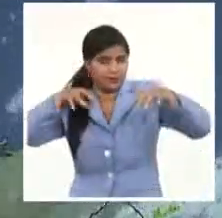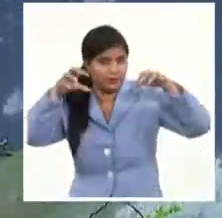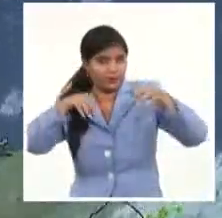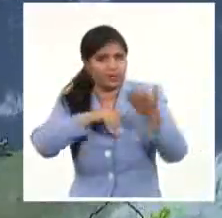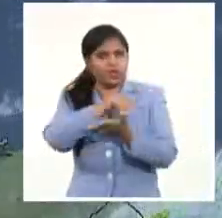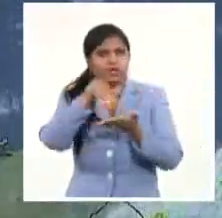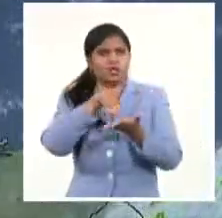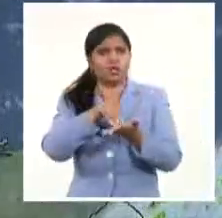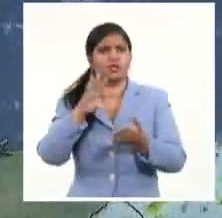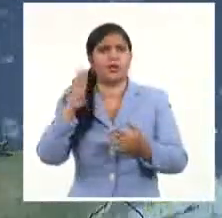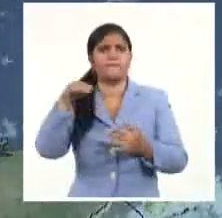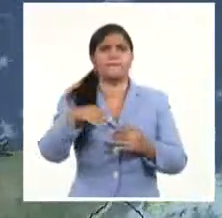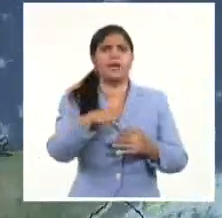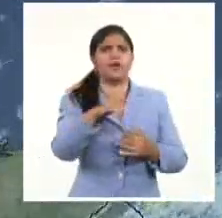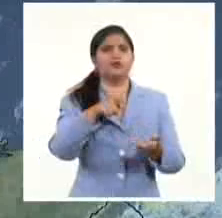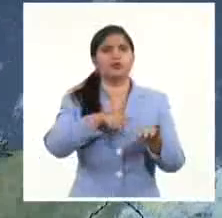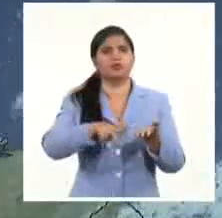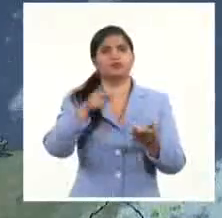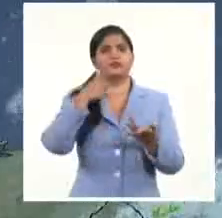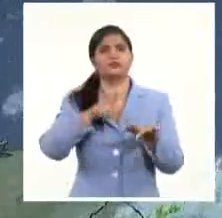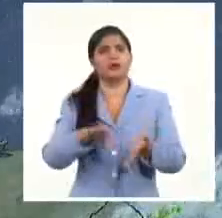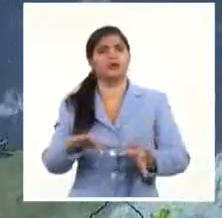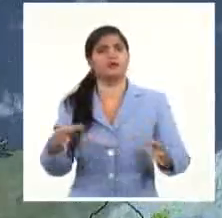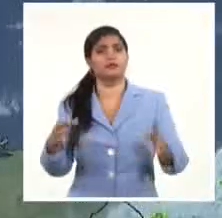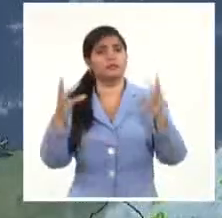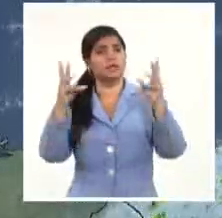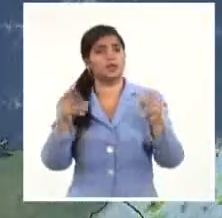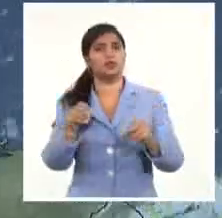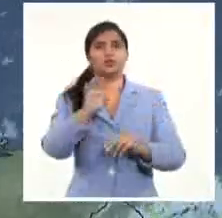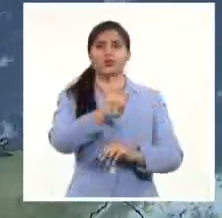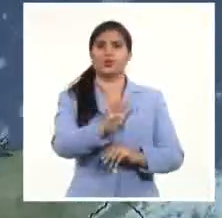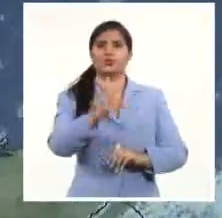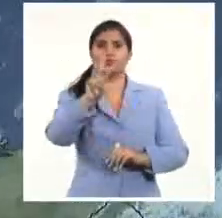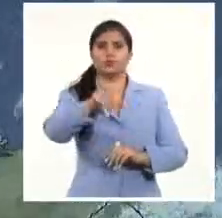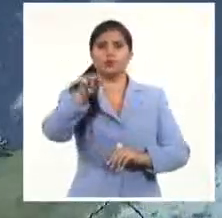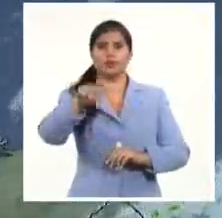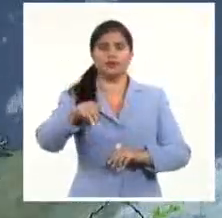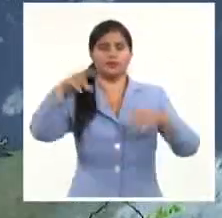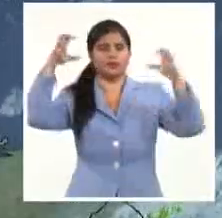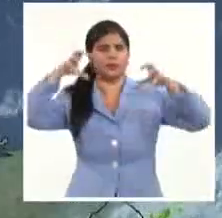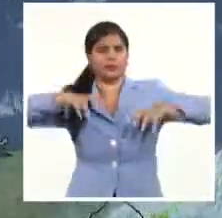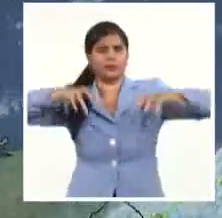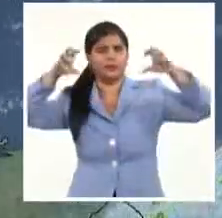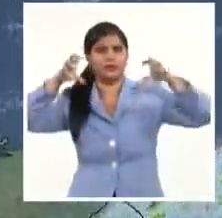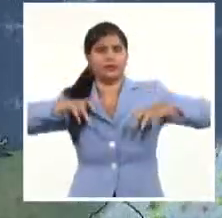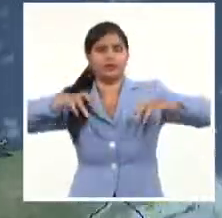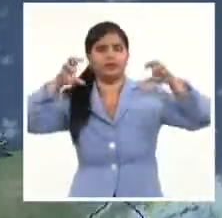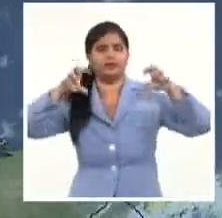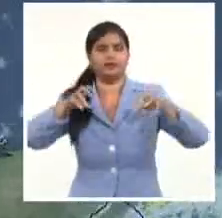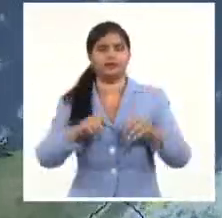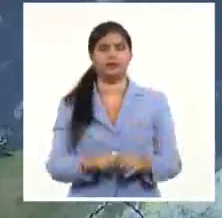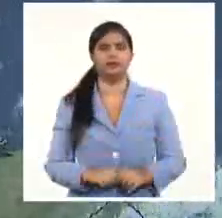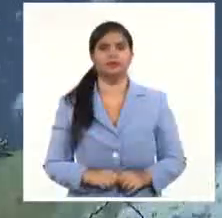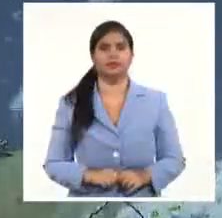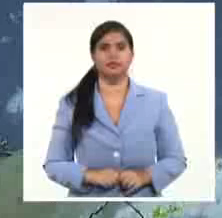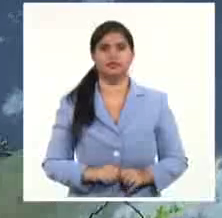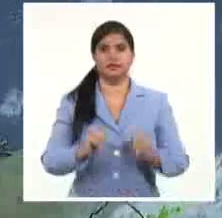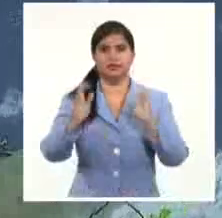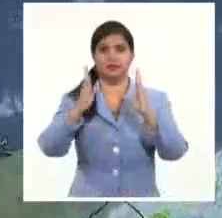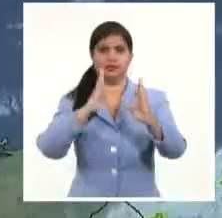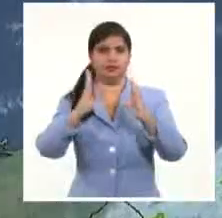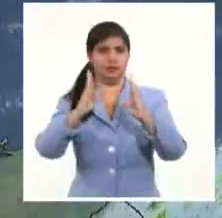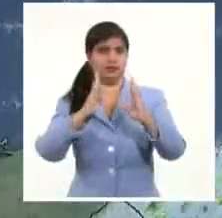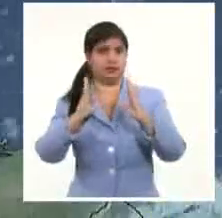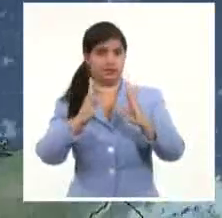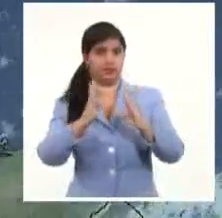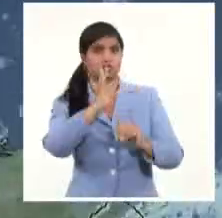Vallehonda, provincia de Artemisa, con 44 milímetros de precipitaciones, mientras que en las regiones centrales y orientales se mantienen las condiciones de